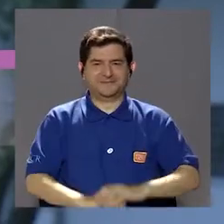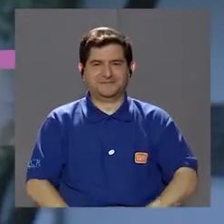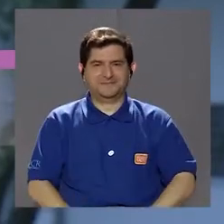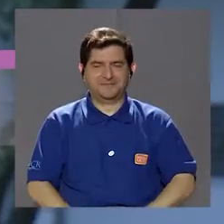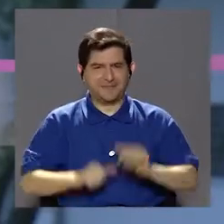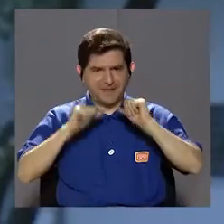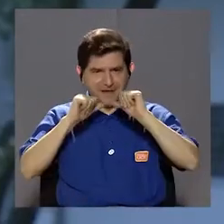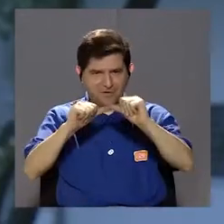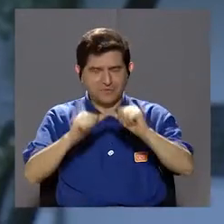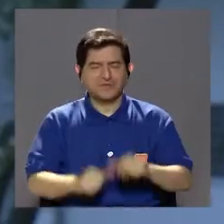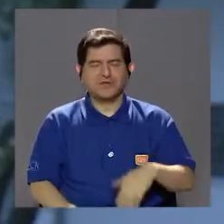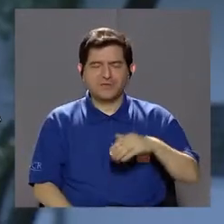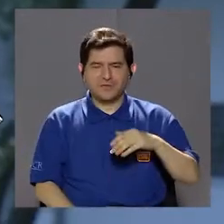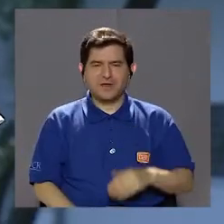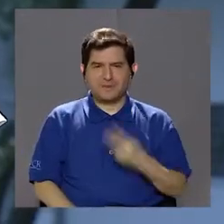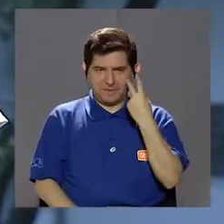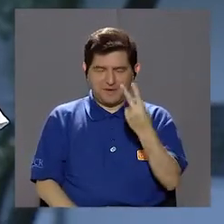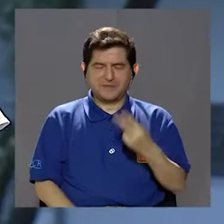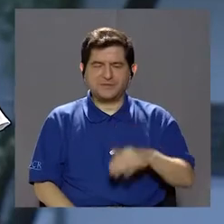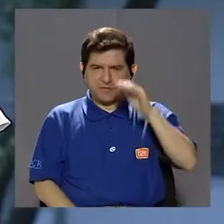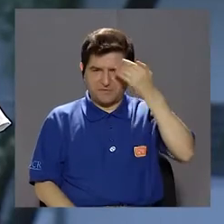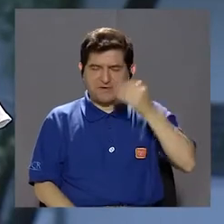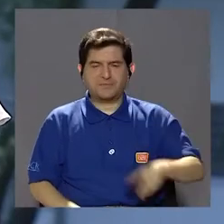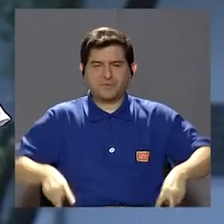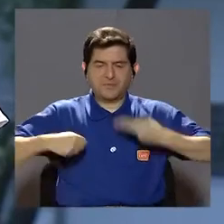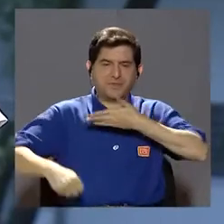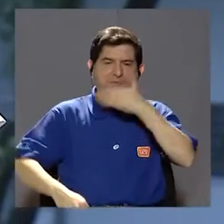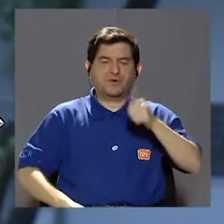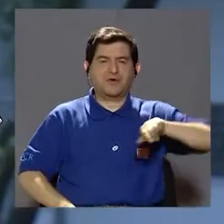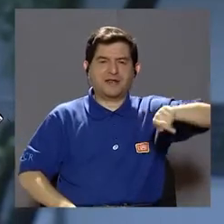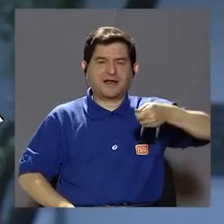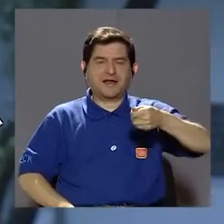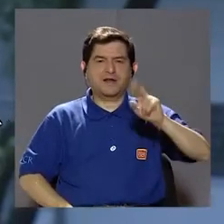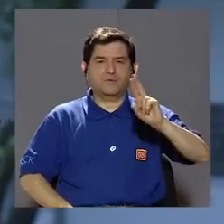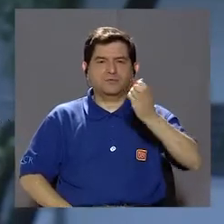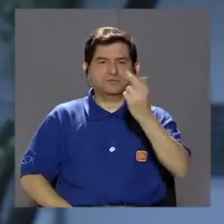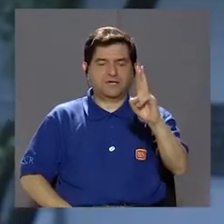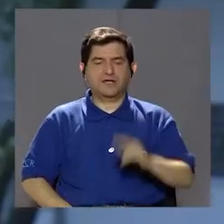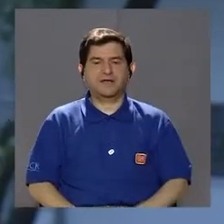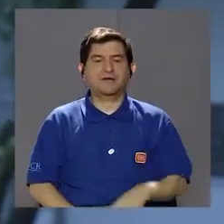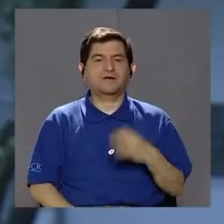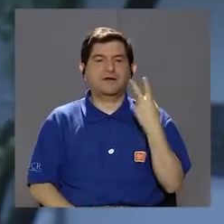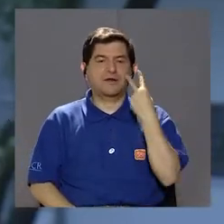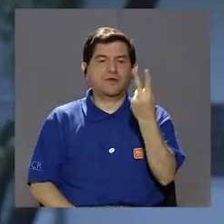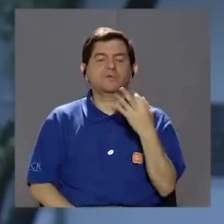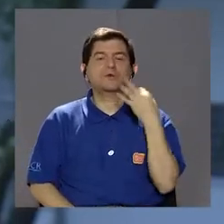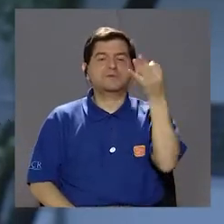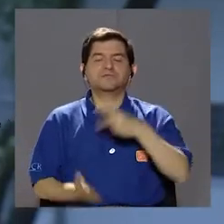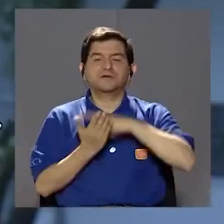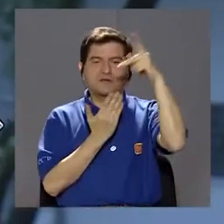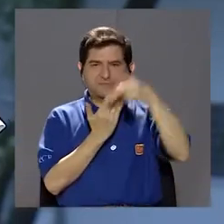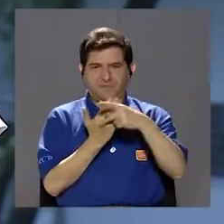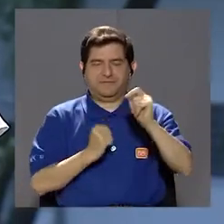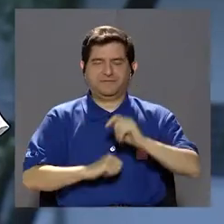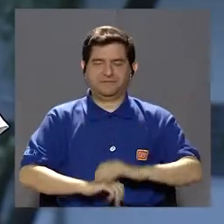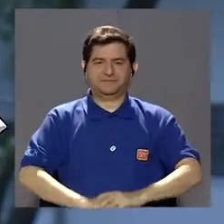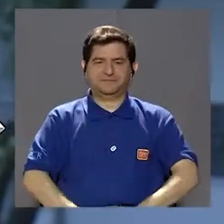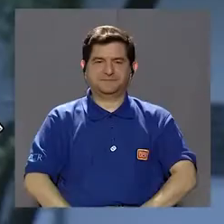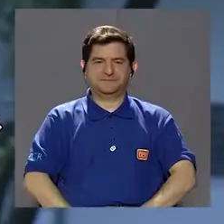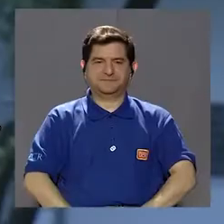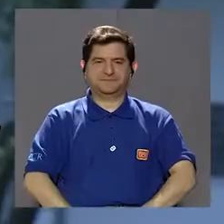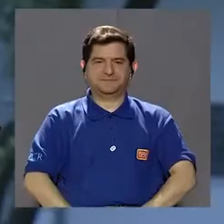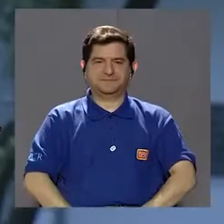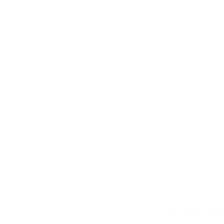en sus casas, síganos por Facebook, Vivir Mejor, Canal UCF, les esperamos en nuestra próxima edición,